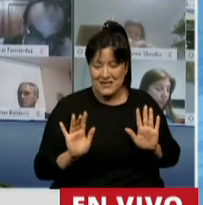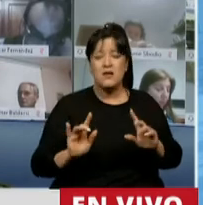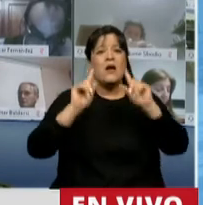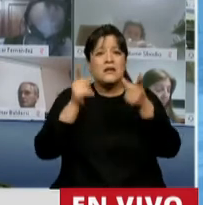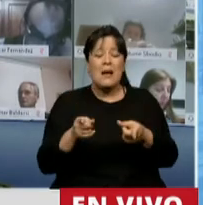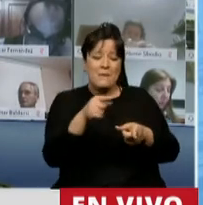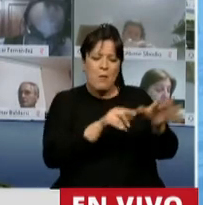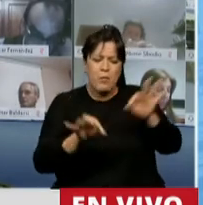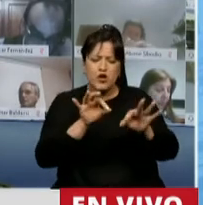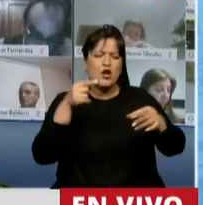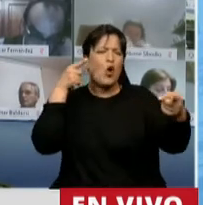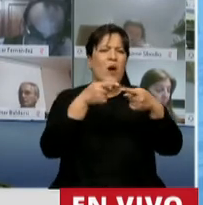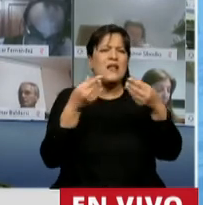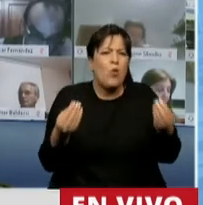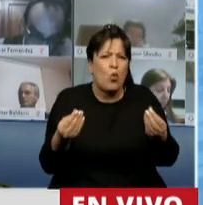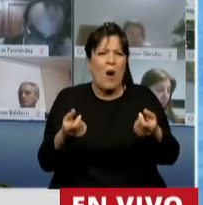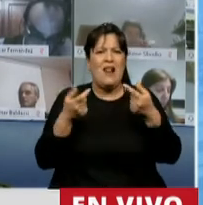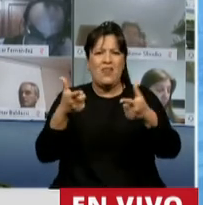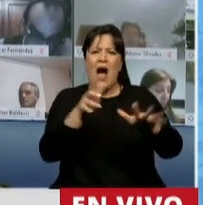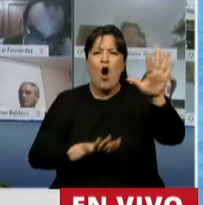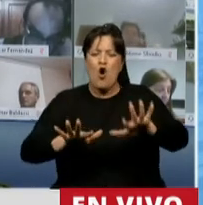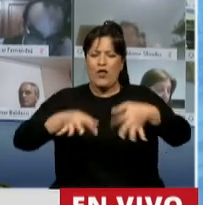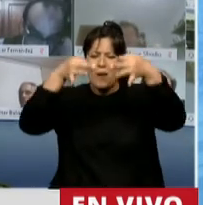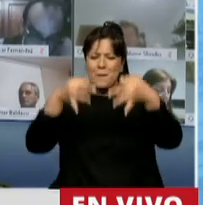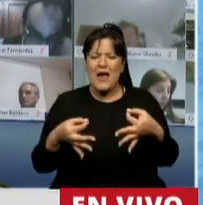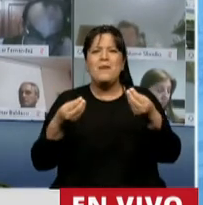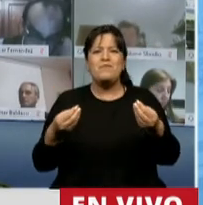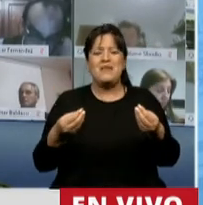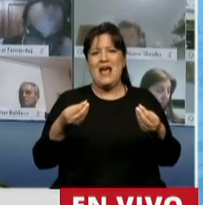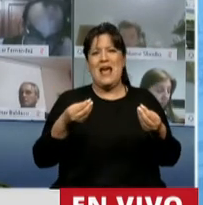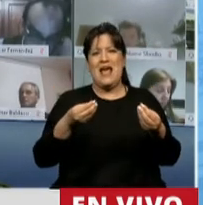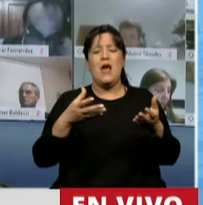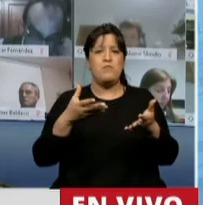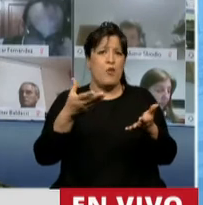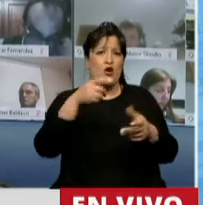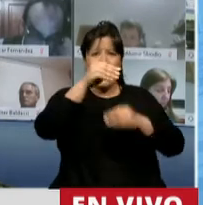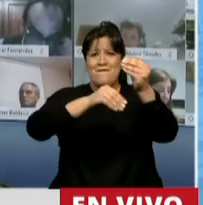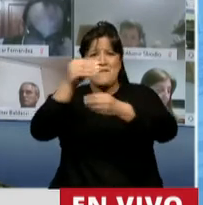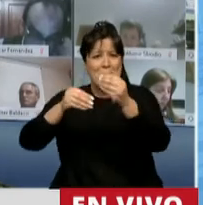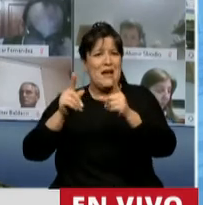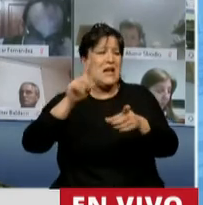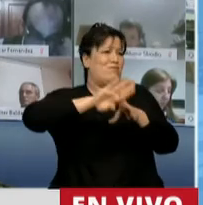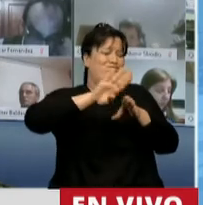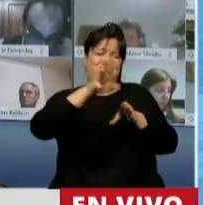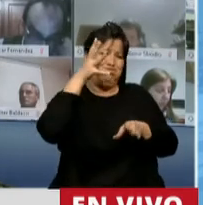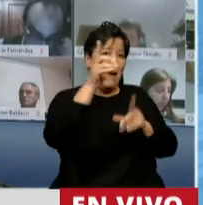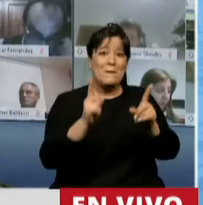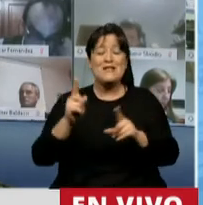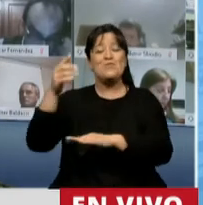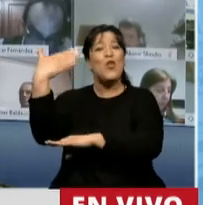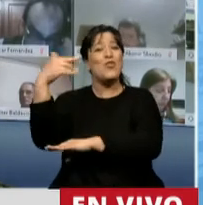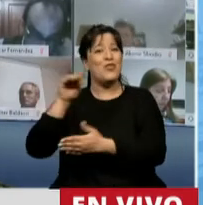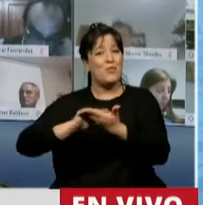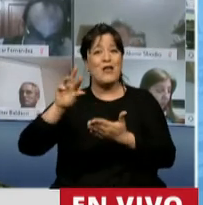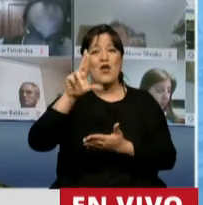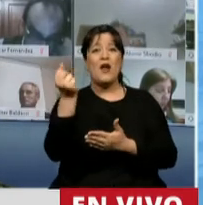busca ordenar la situación de endeudamiento de las familias, de sobreendeudamiento, como bien definió el Diputado Ramón.